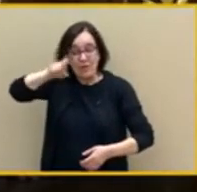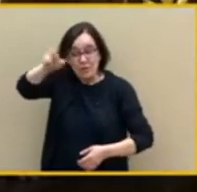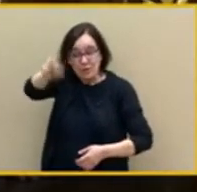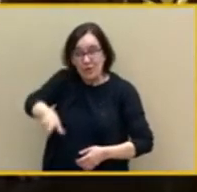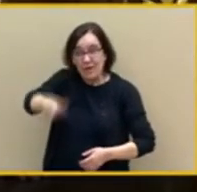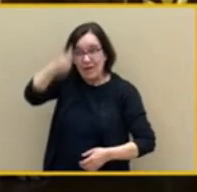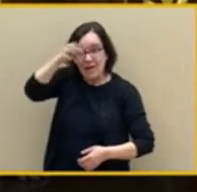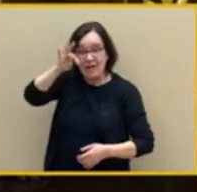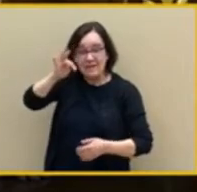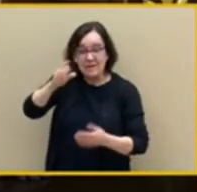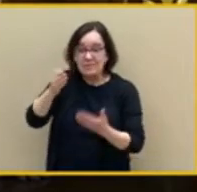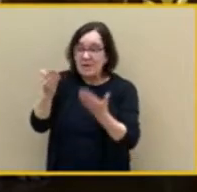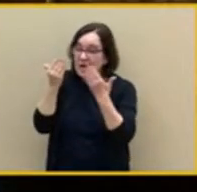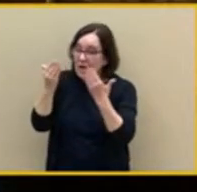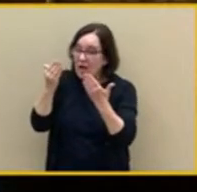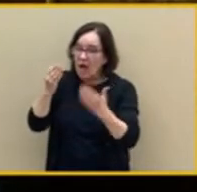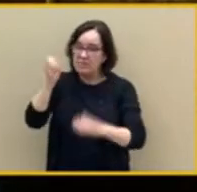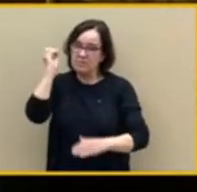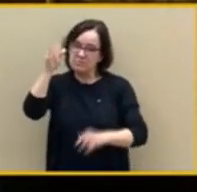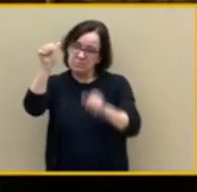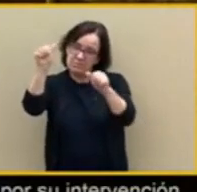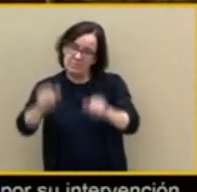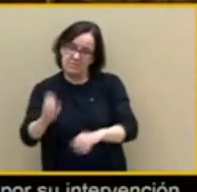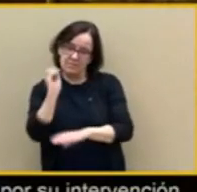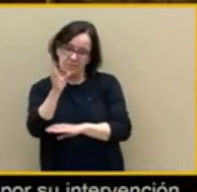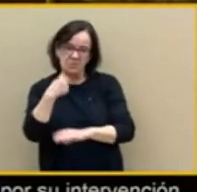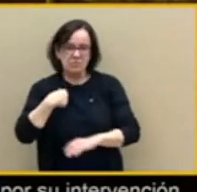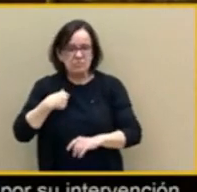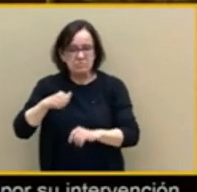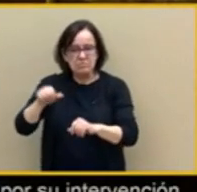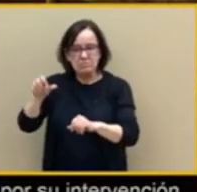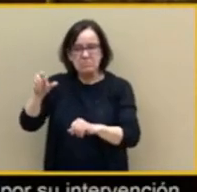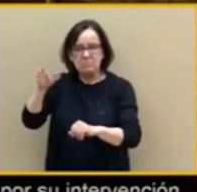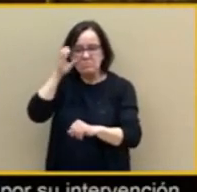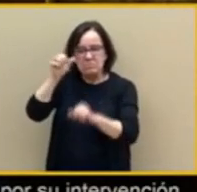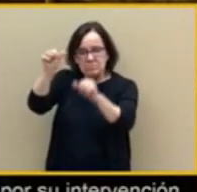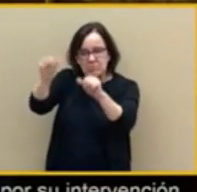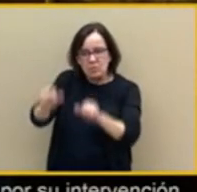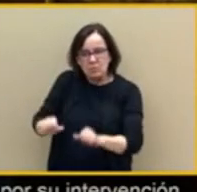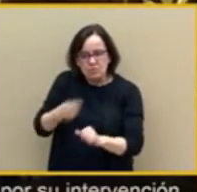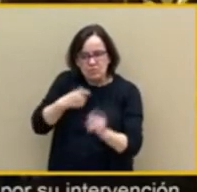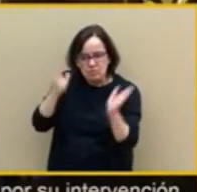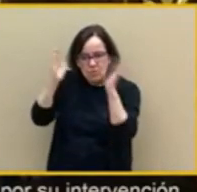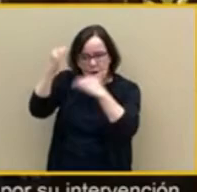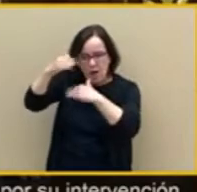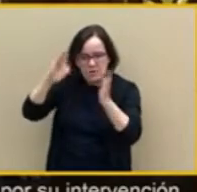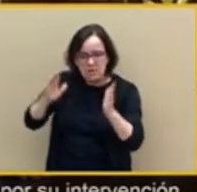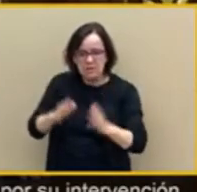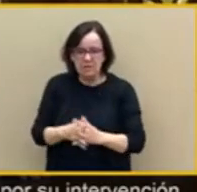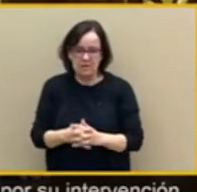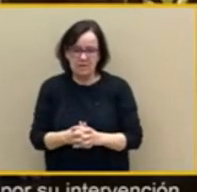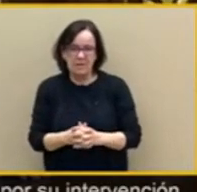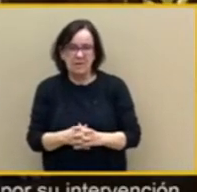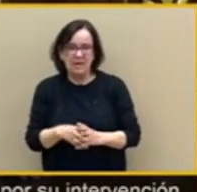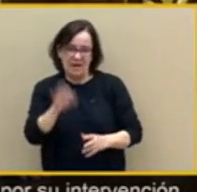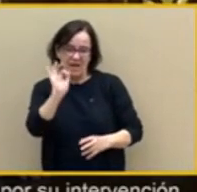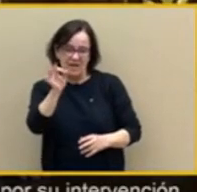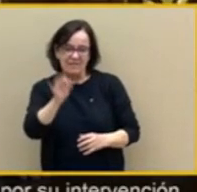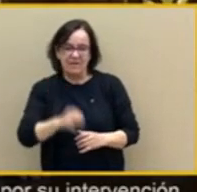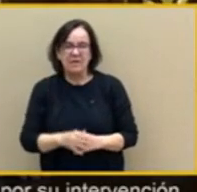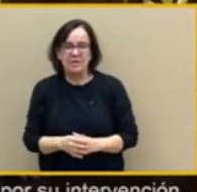escuchado con muchísima atención. Y sí que es verdad que me voy a detener en una de las partes